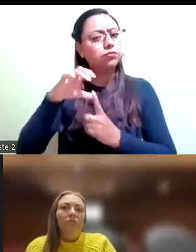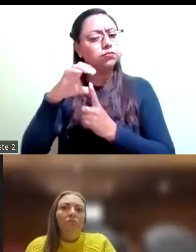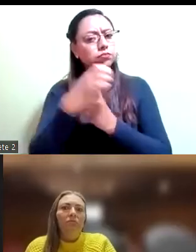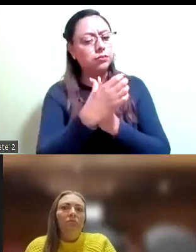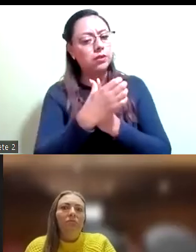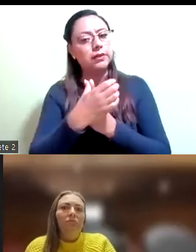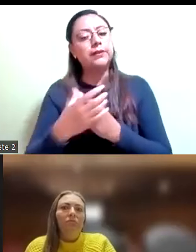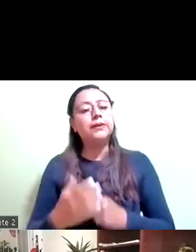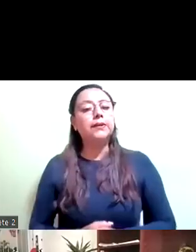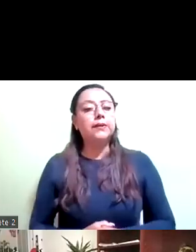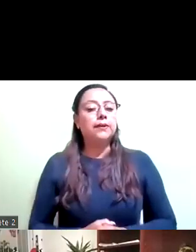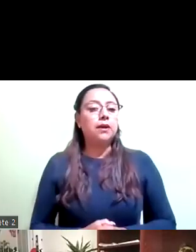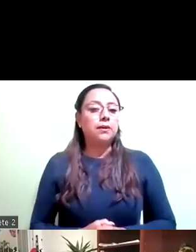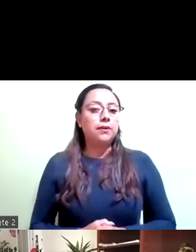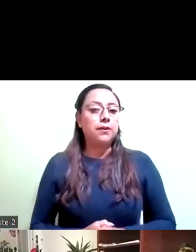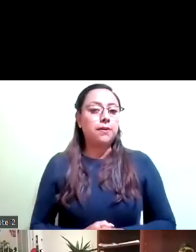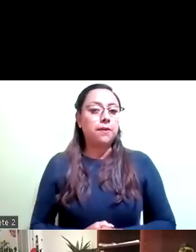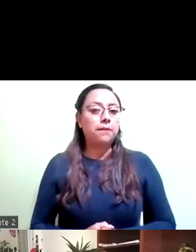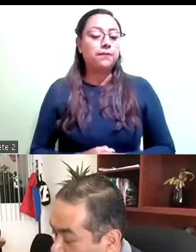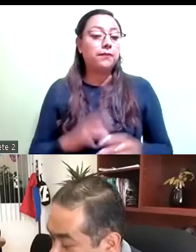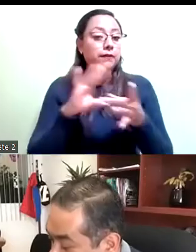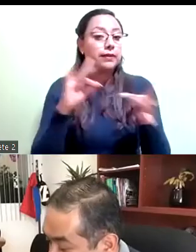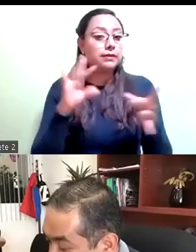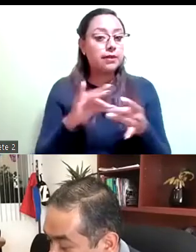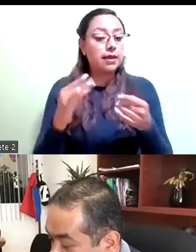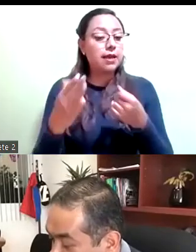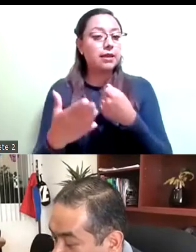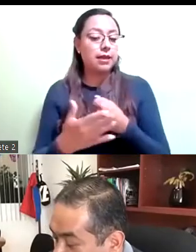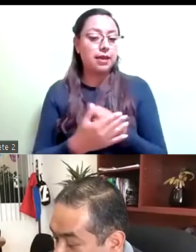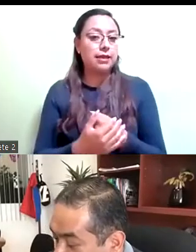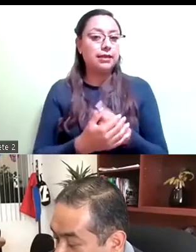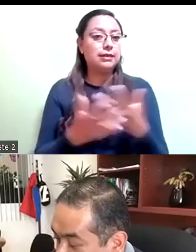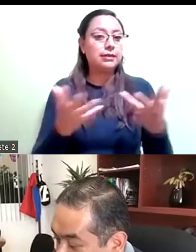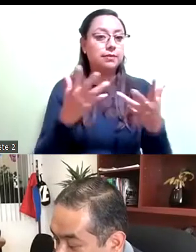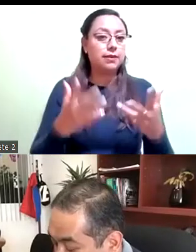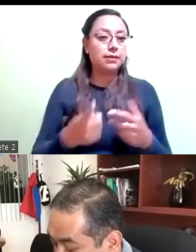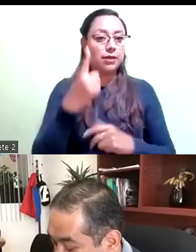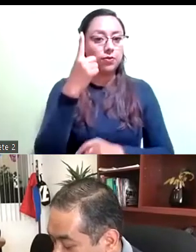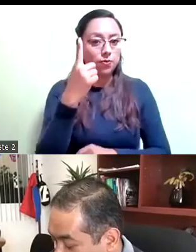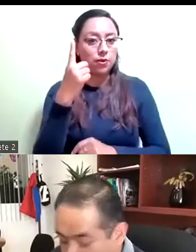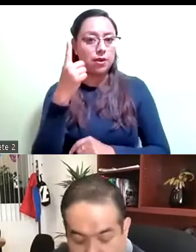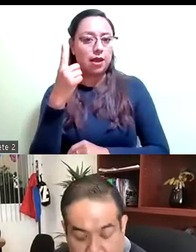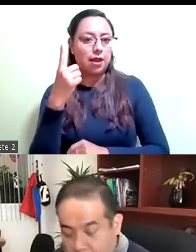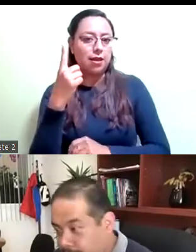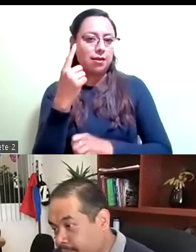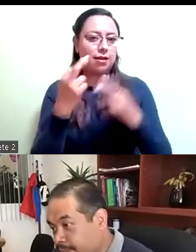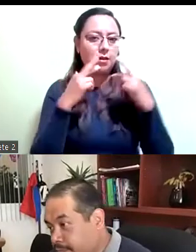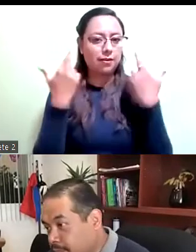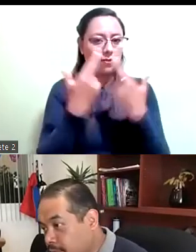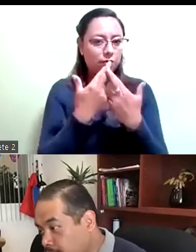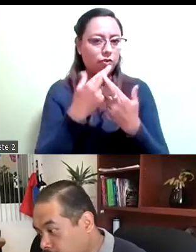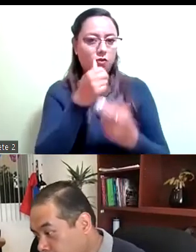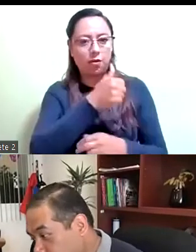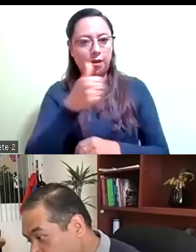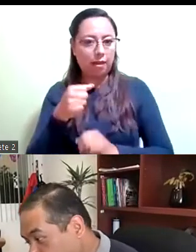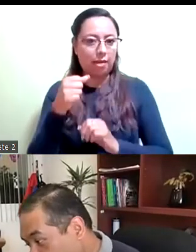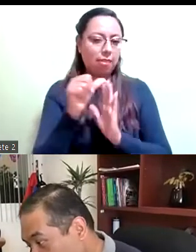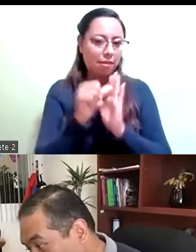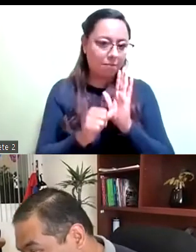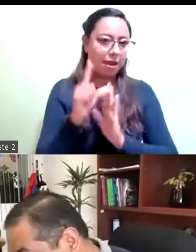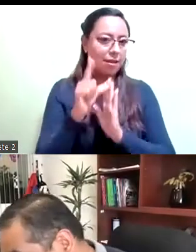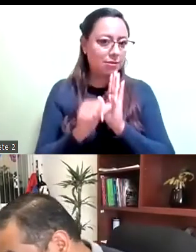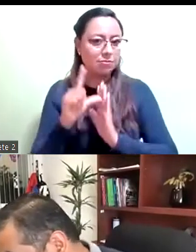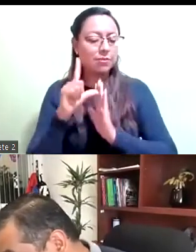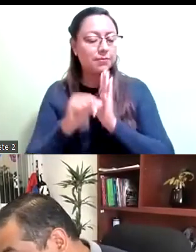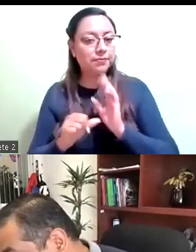se comenta que se va a hacer una sesión por mes. Y, bueno, en ese sentido sí me gustaría que podamos llevarlo a la formalidad de que se